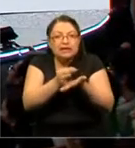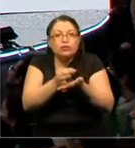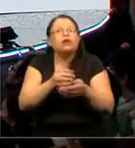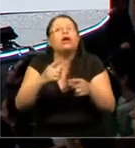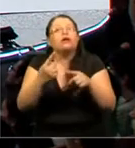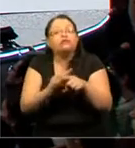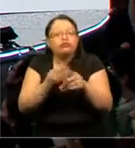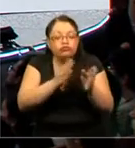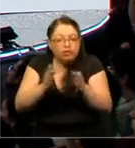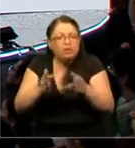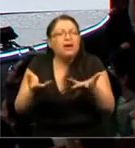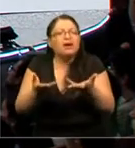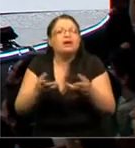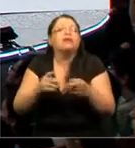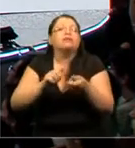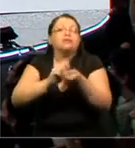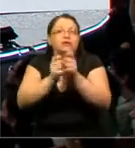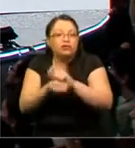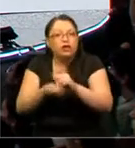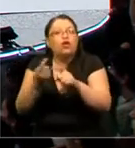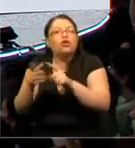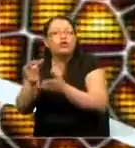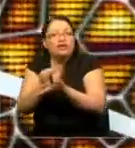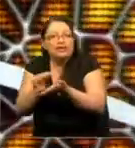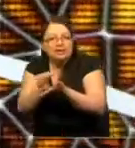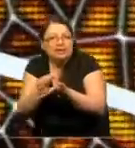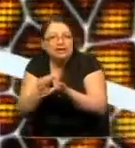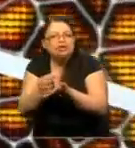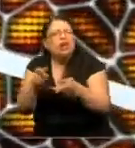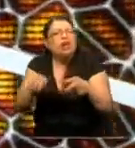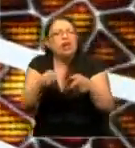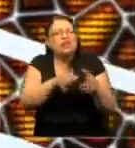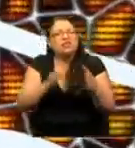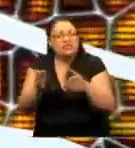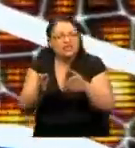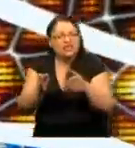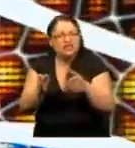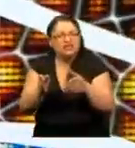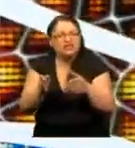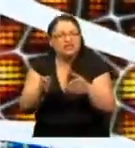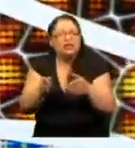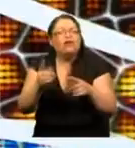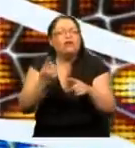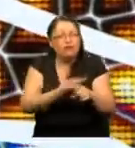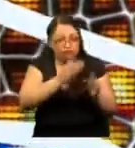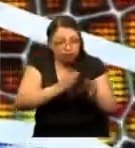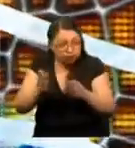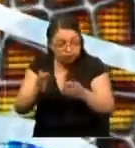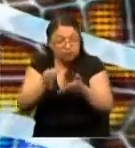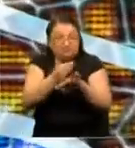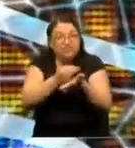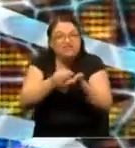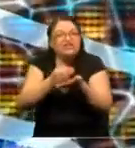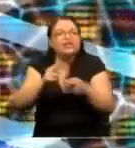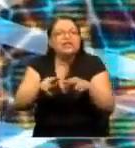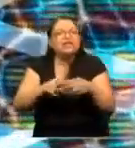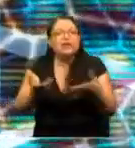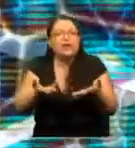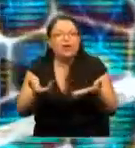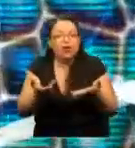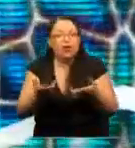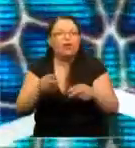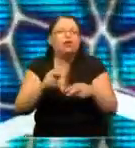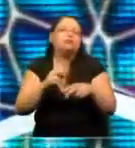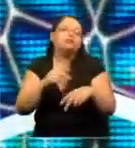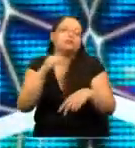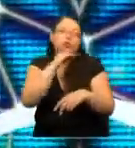tipos celulares. De hecho, este mecanismo, que es de reprogramación celular, se hace utilizando simplemente cuatro